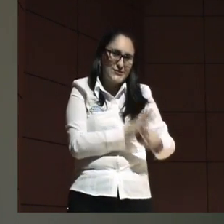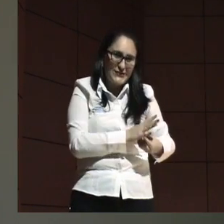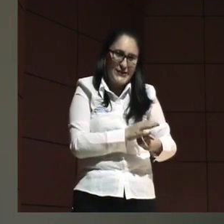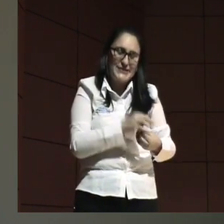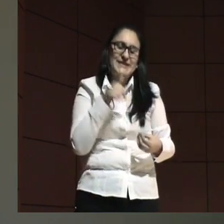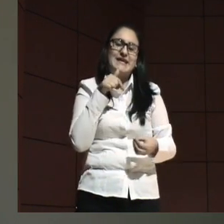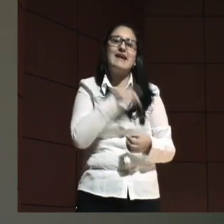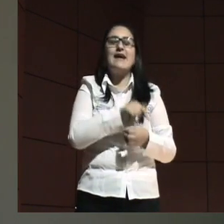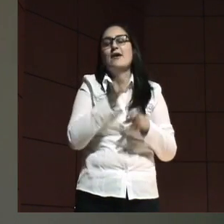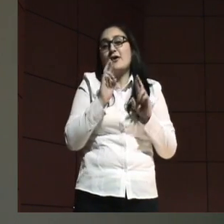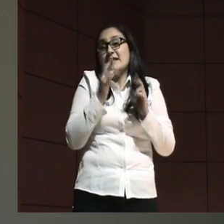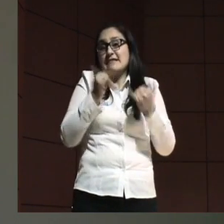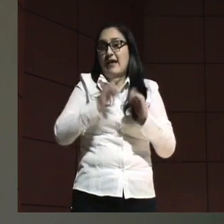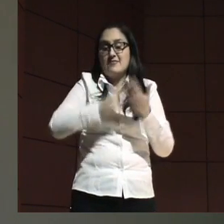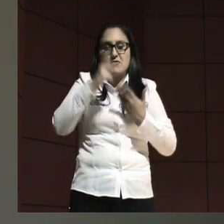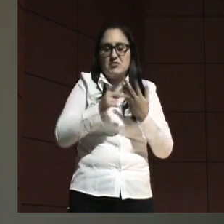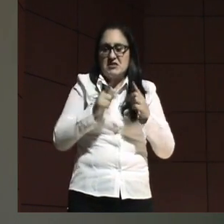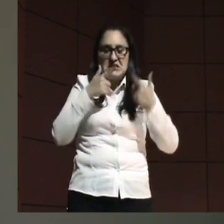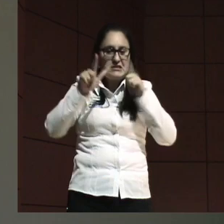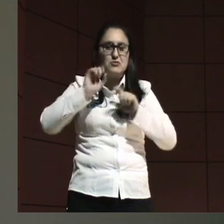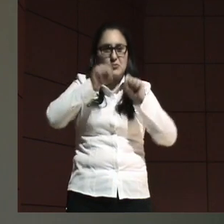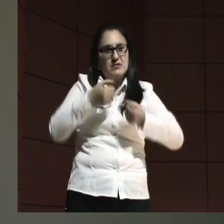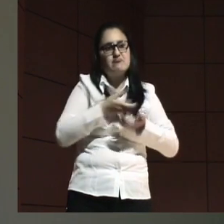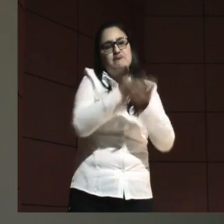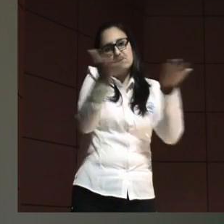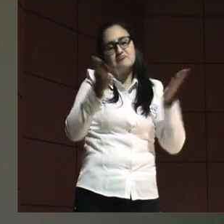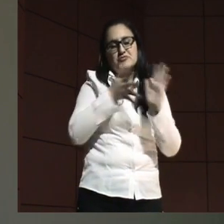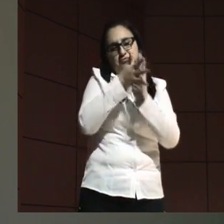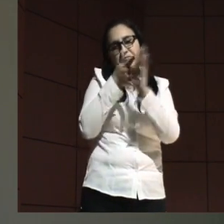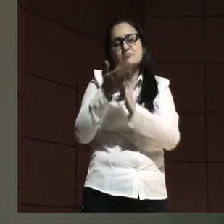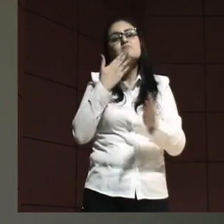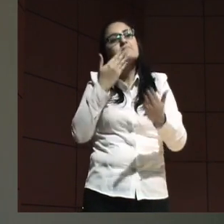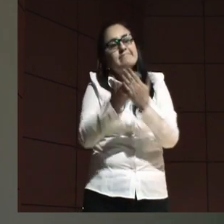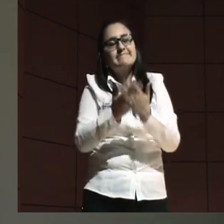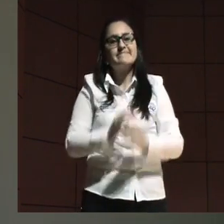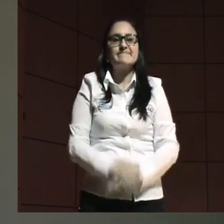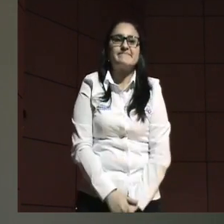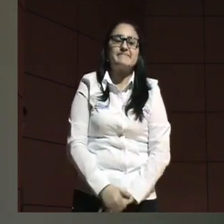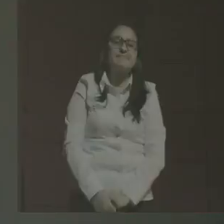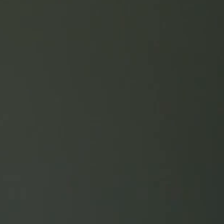exclusión ya esté totalmente consolidado para compartirlo con ustedes muchísimas gracias